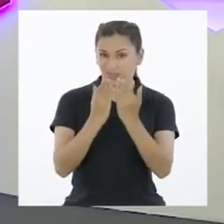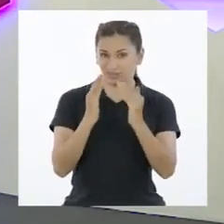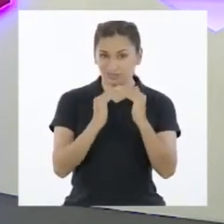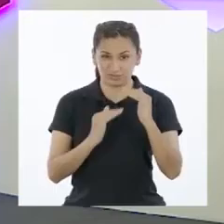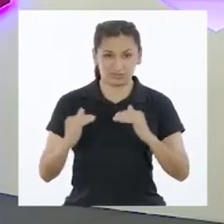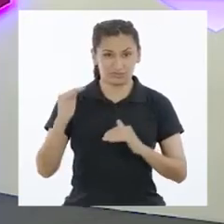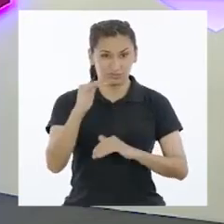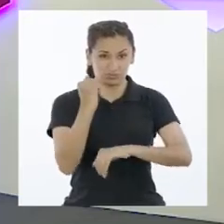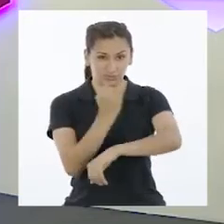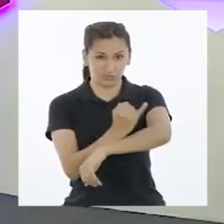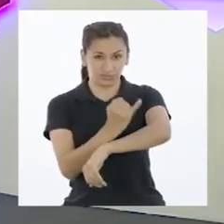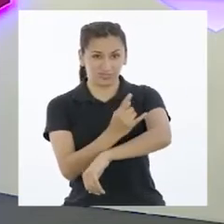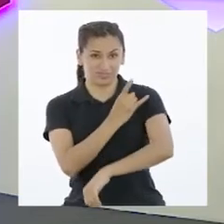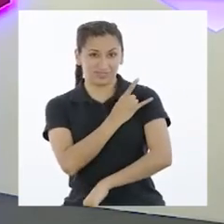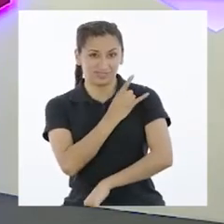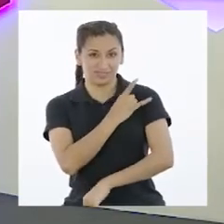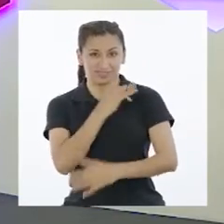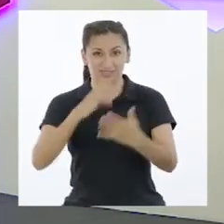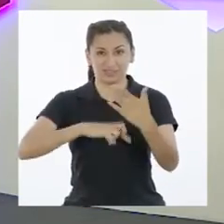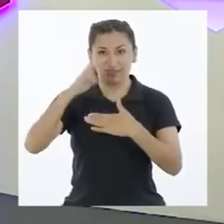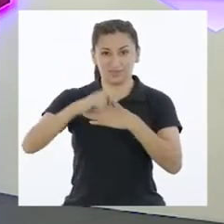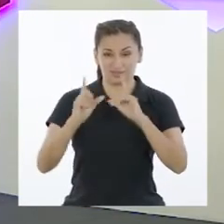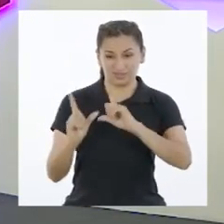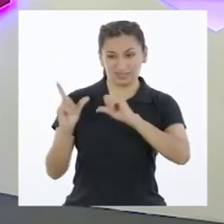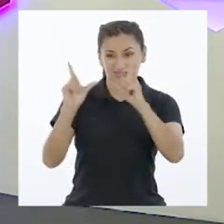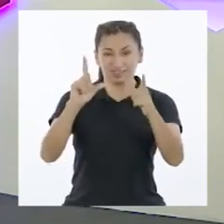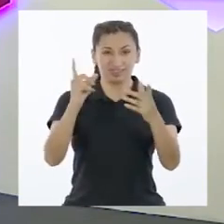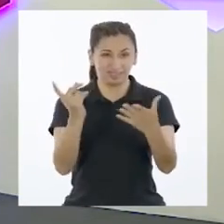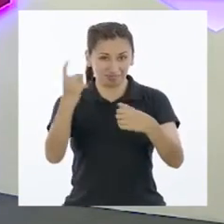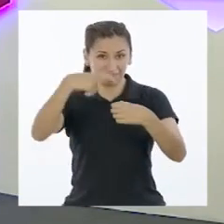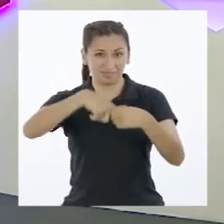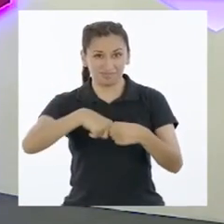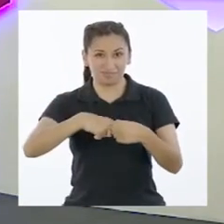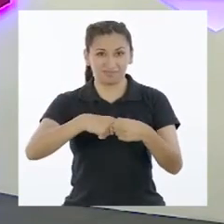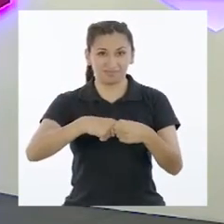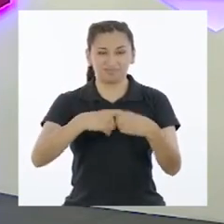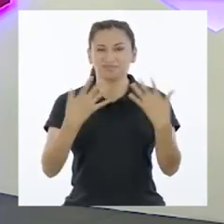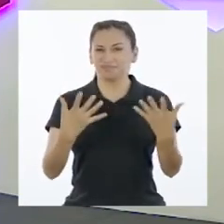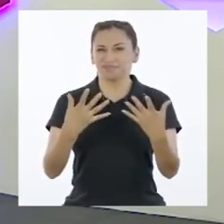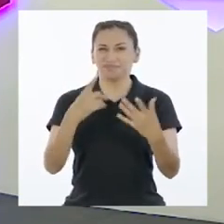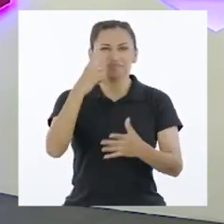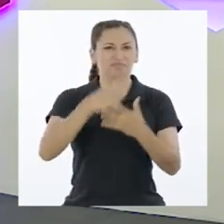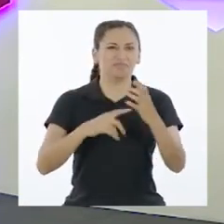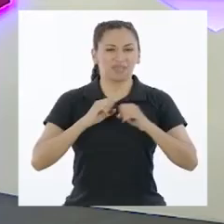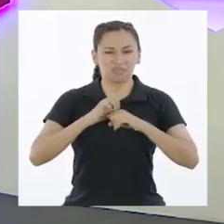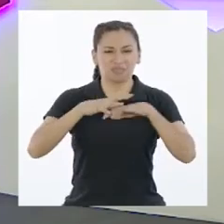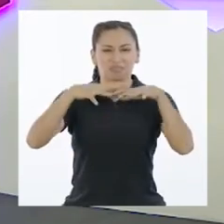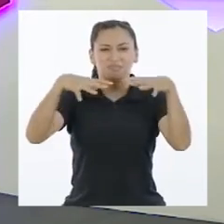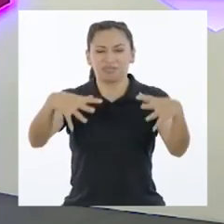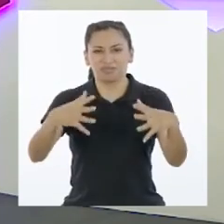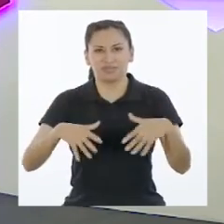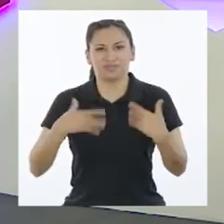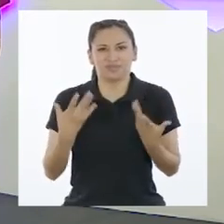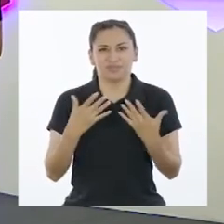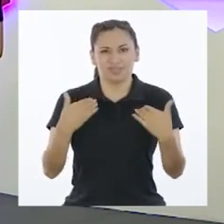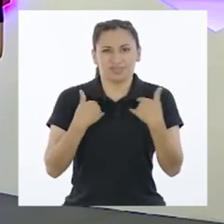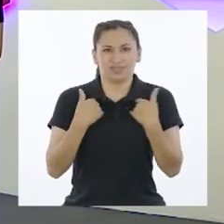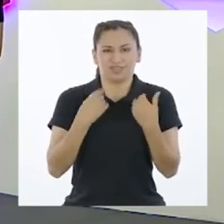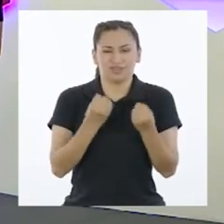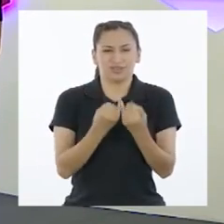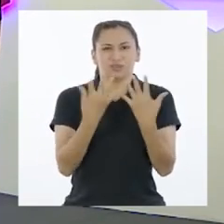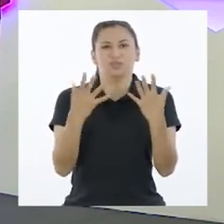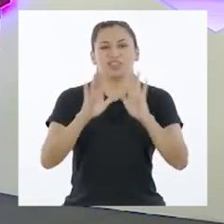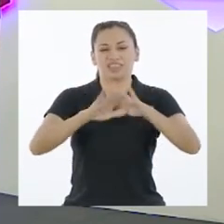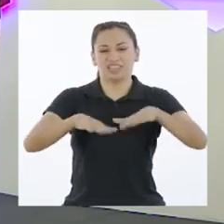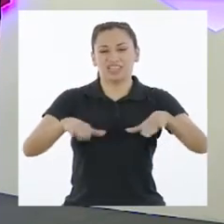Educación superior Proyectos participativos ¿Qué impacto puede tener la participación de